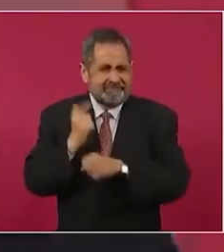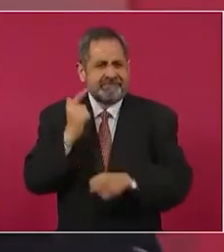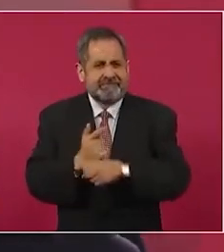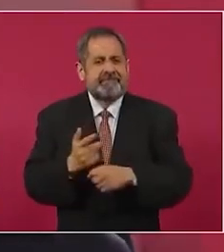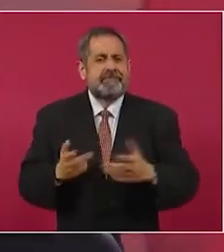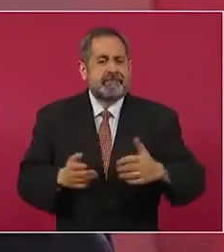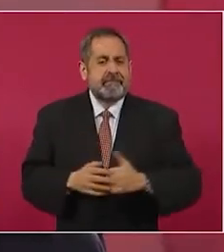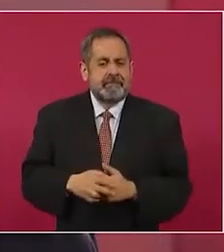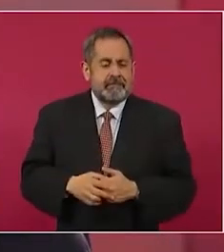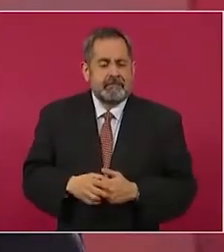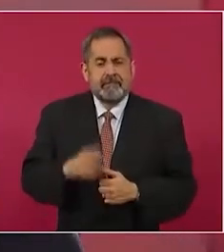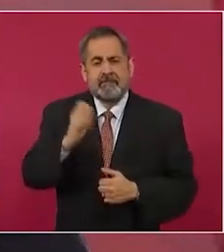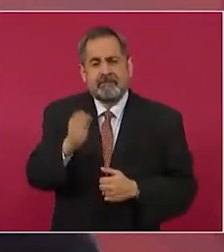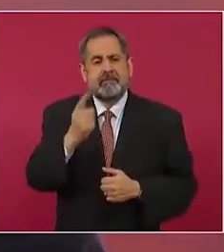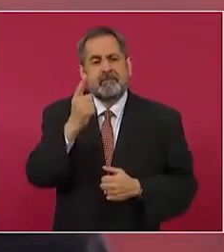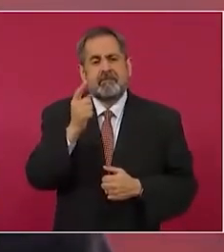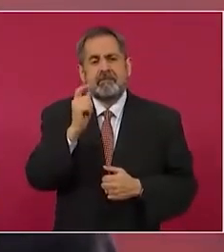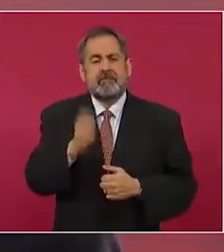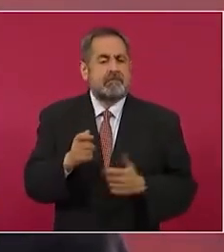La diferencia,